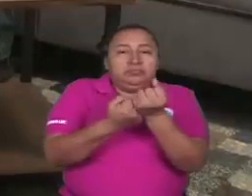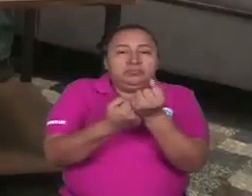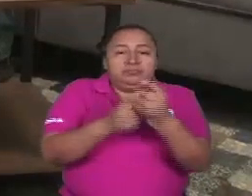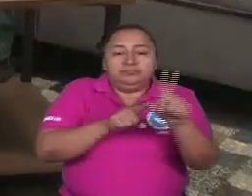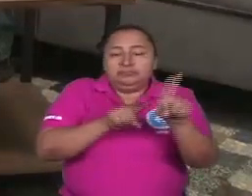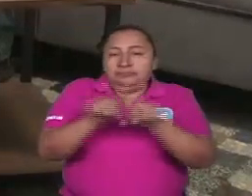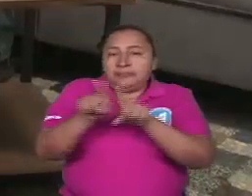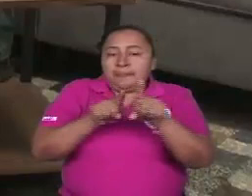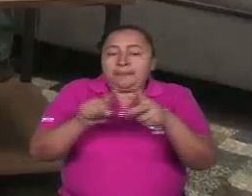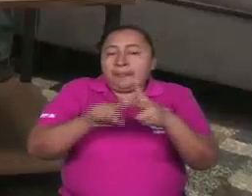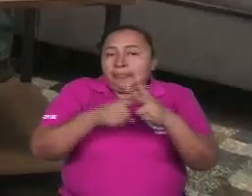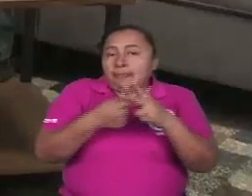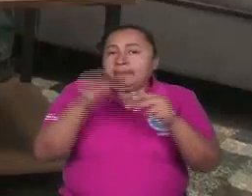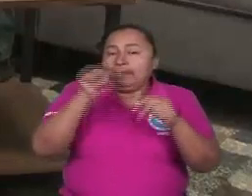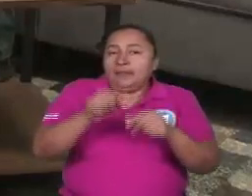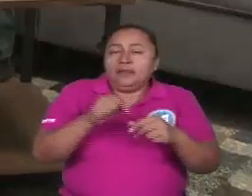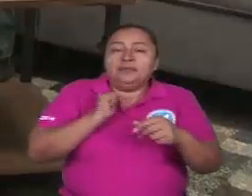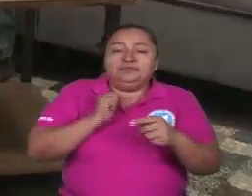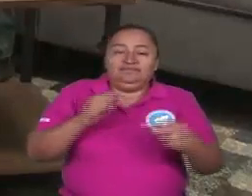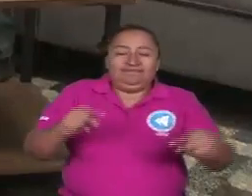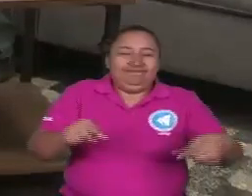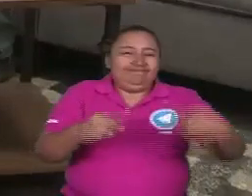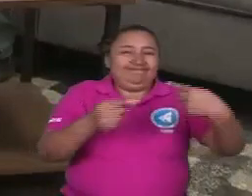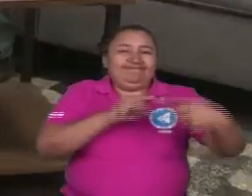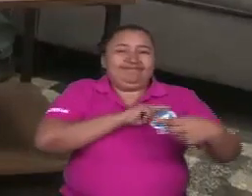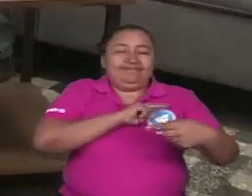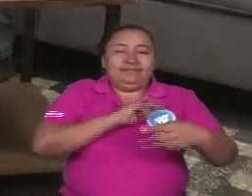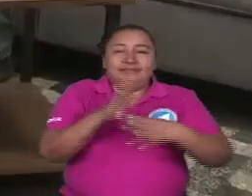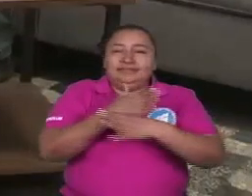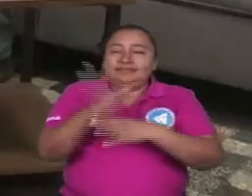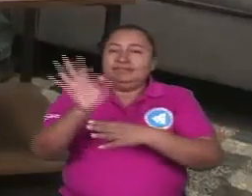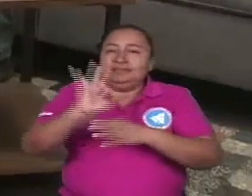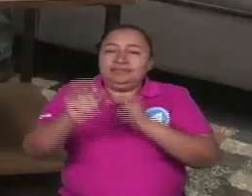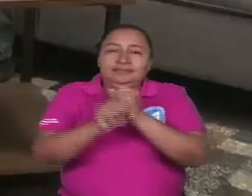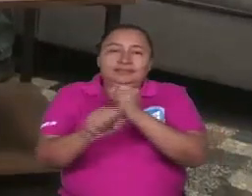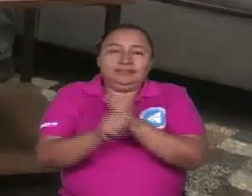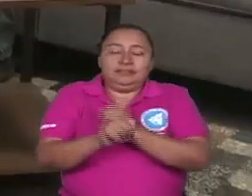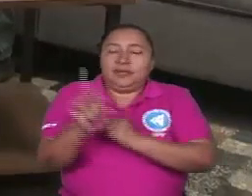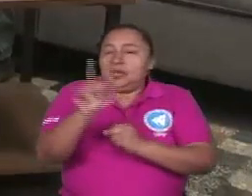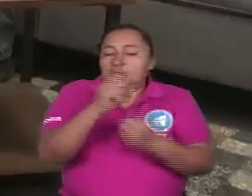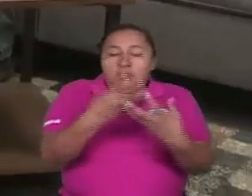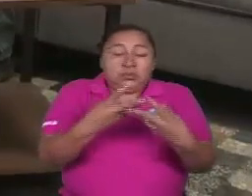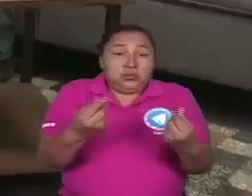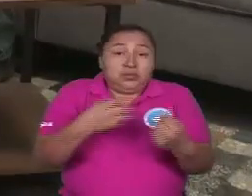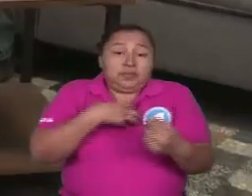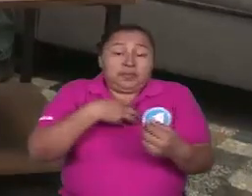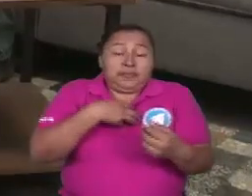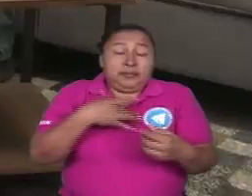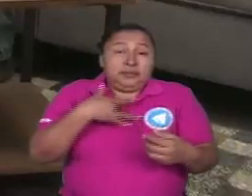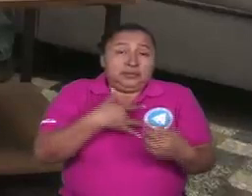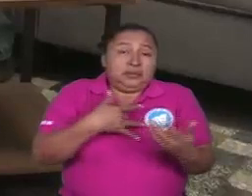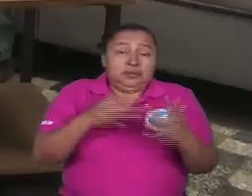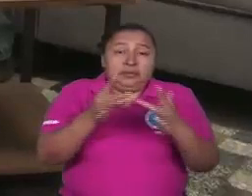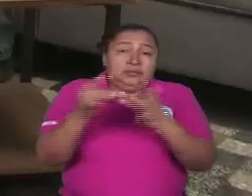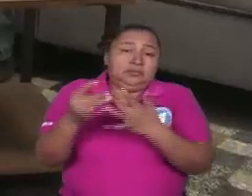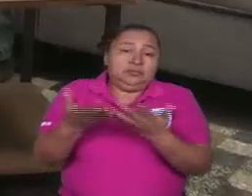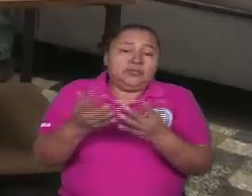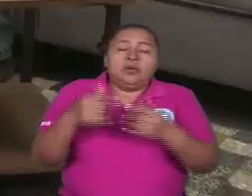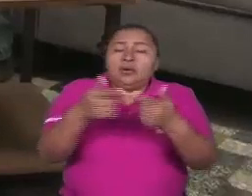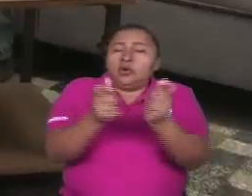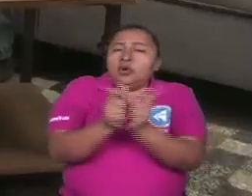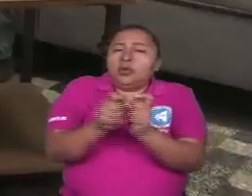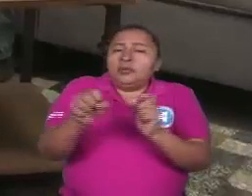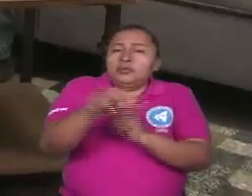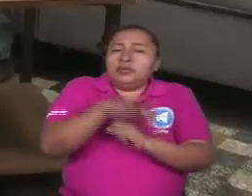surgen a partir de las contradicciones que tienen con los modelos, que no resuelven sus necesidades, particularmente los movimientos